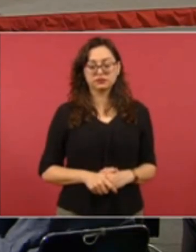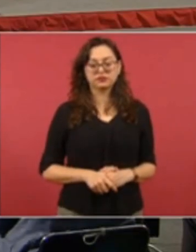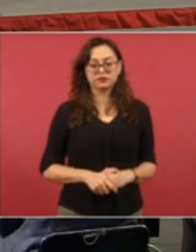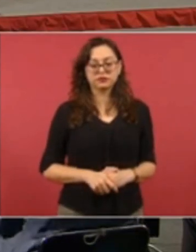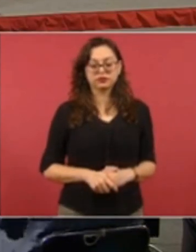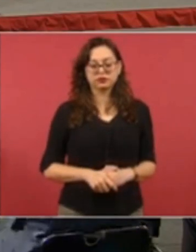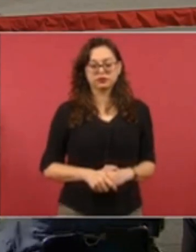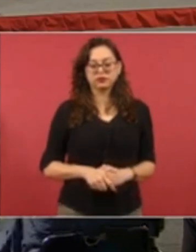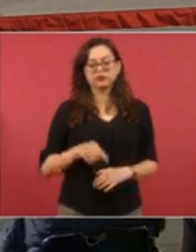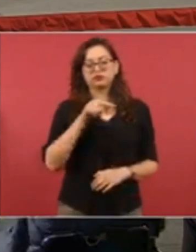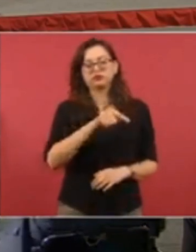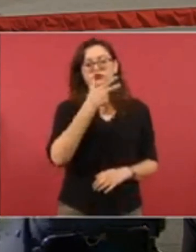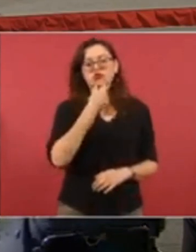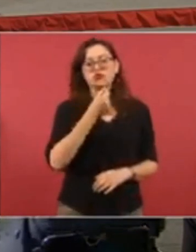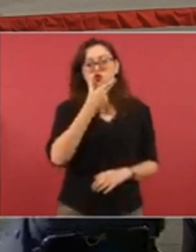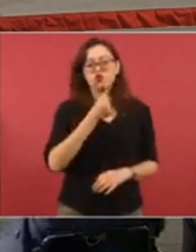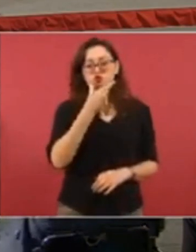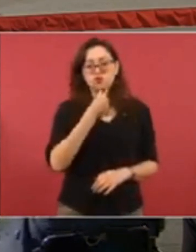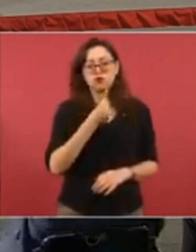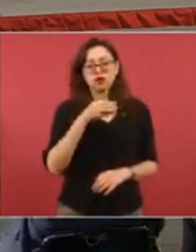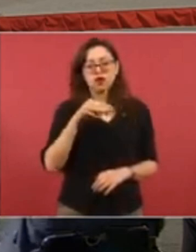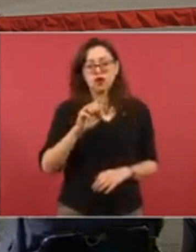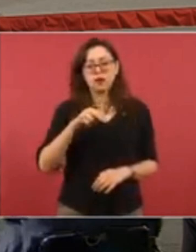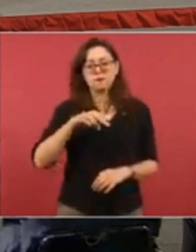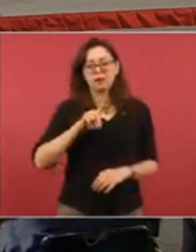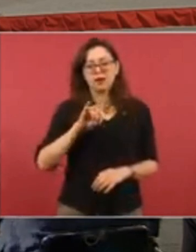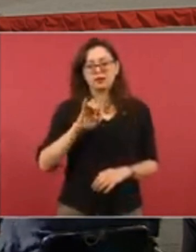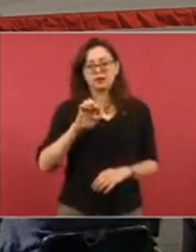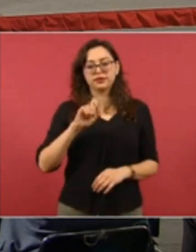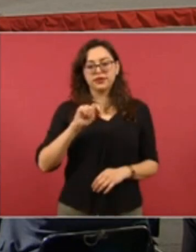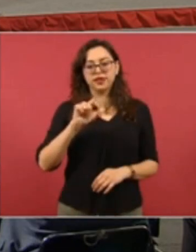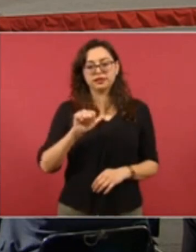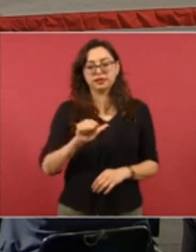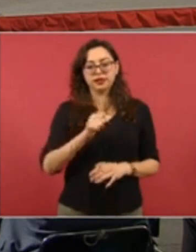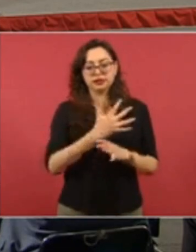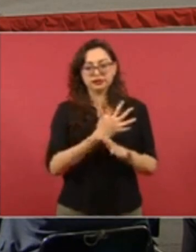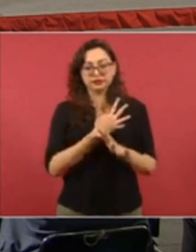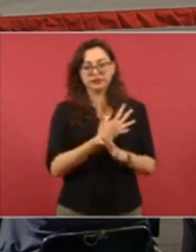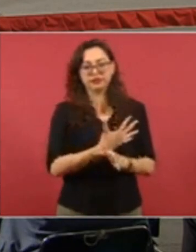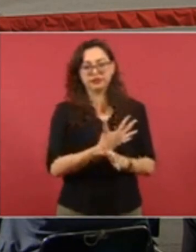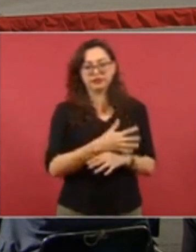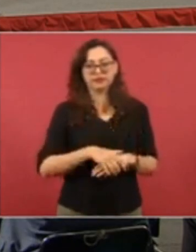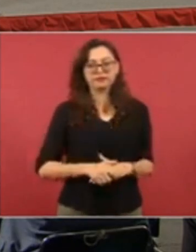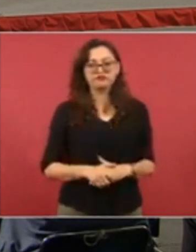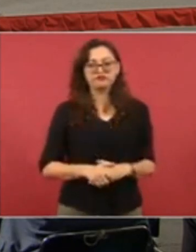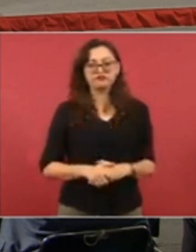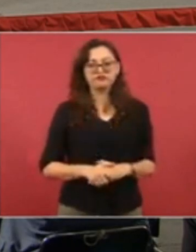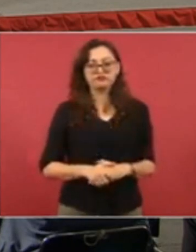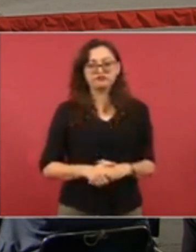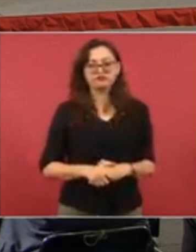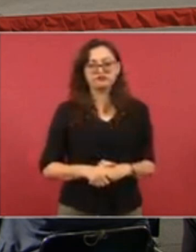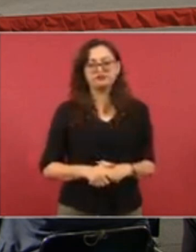Abraham Mendieta. No se aceptan narco